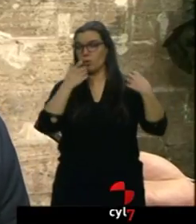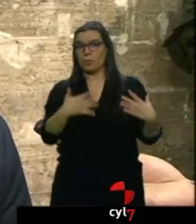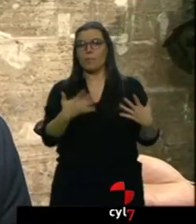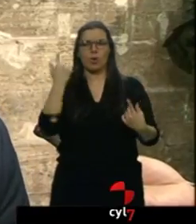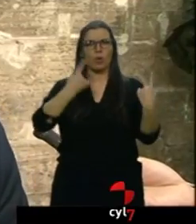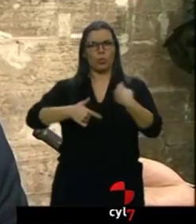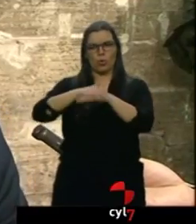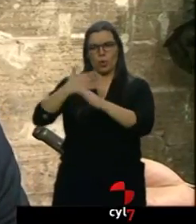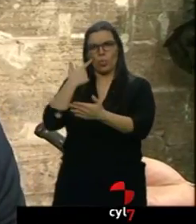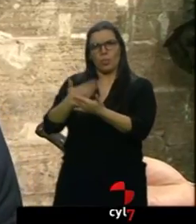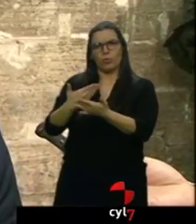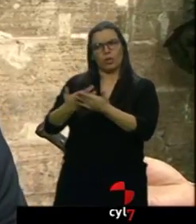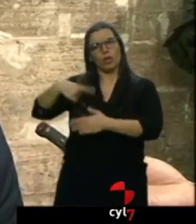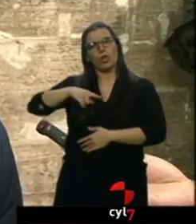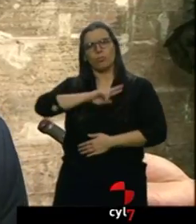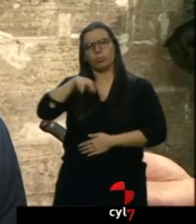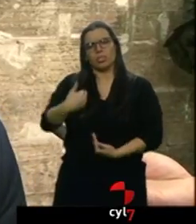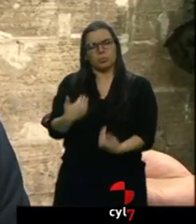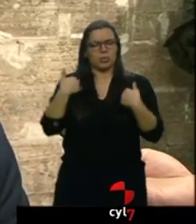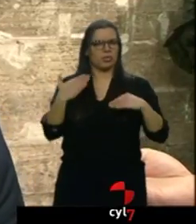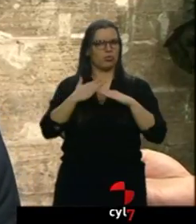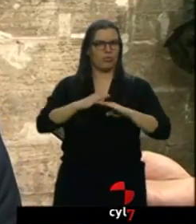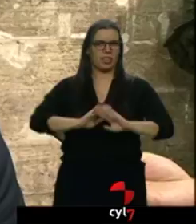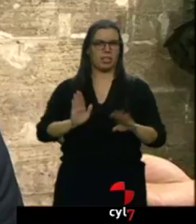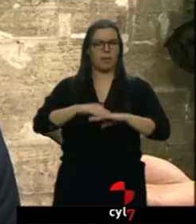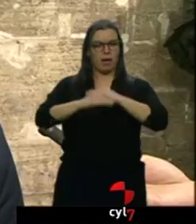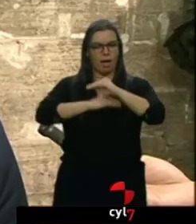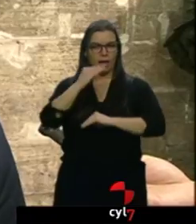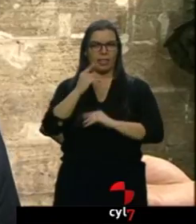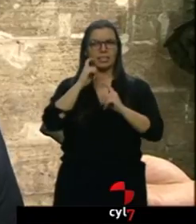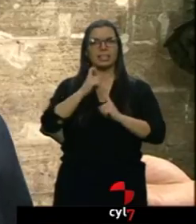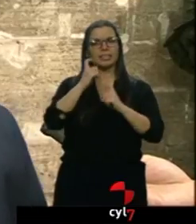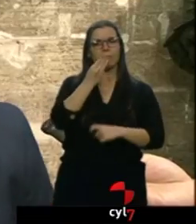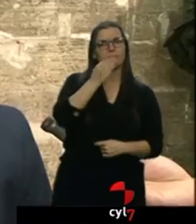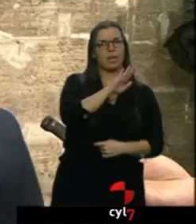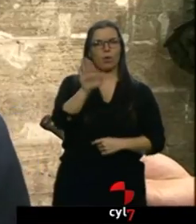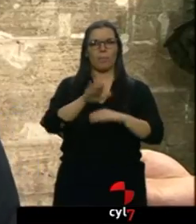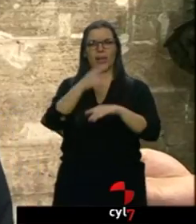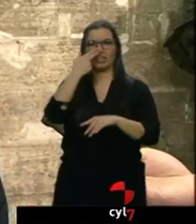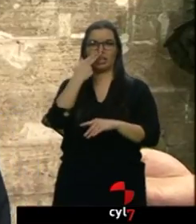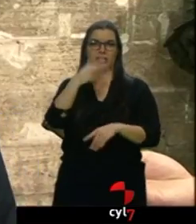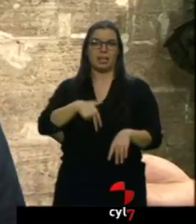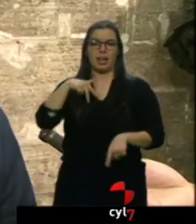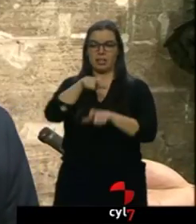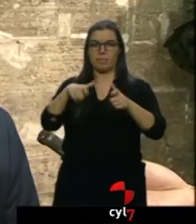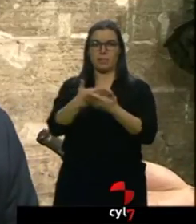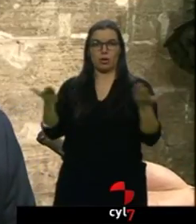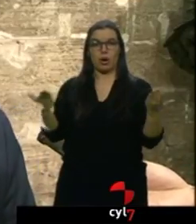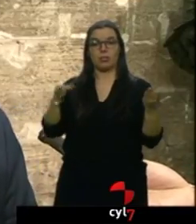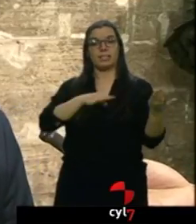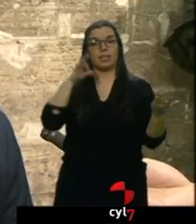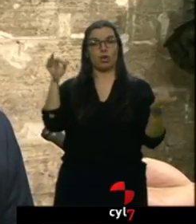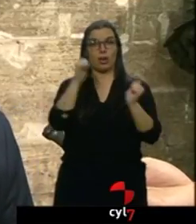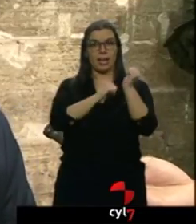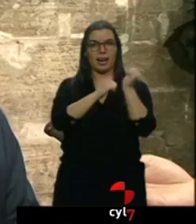demostrado que tienen la responsabilidad suficiente para hacer lo mejor para el interés general de sus ciudadanos. El señor Herrera